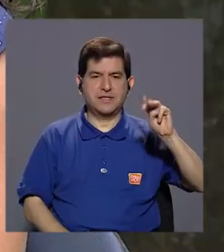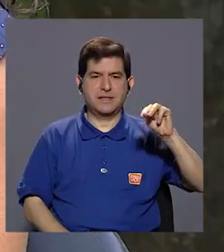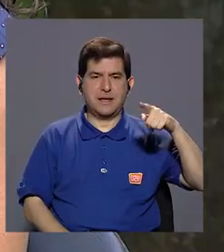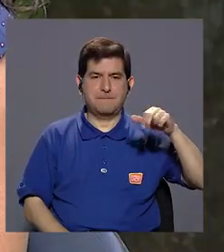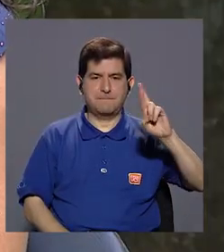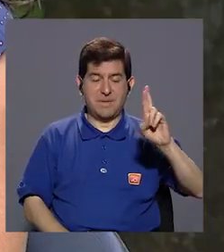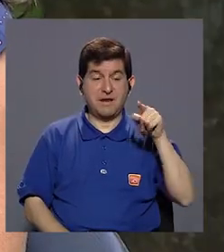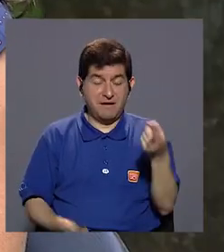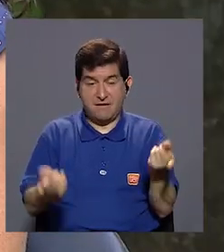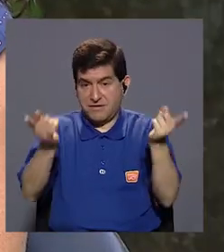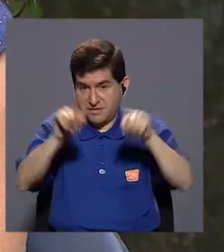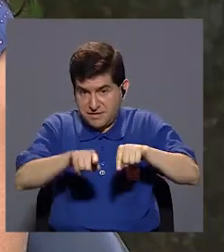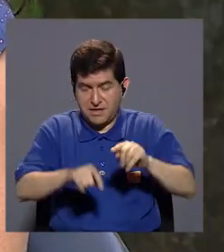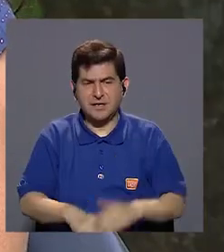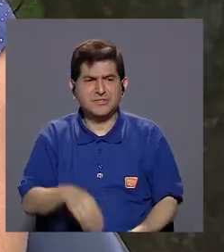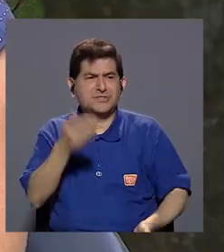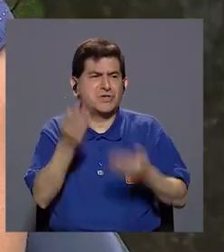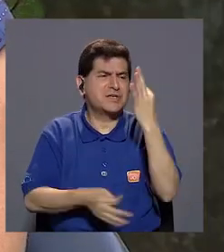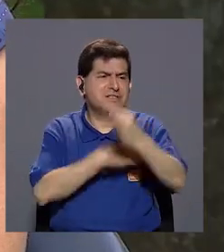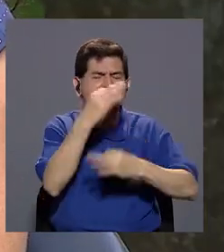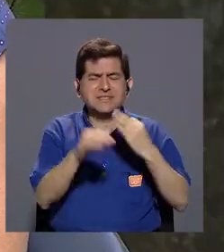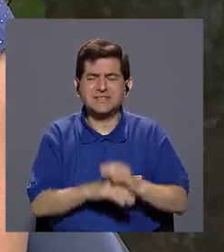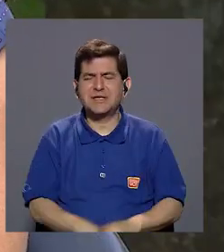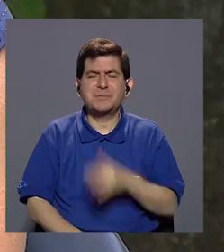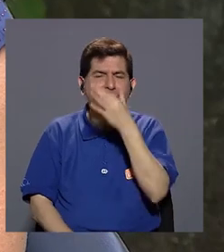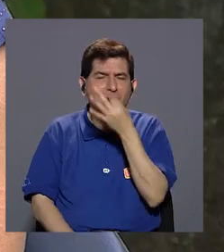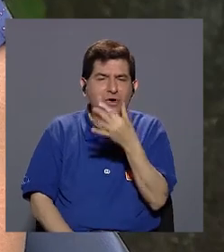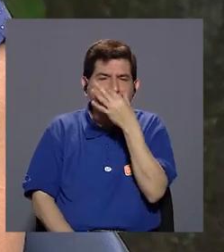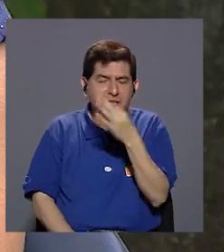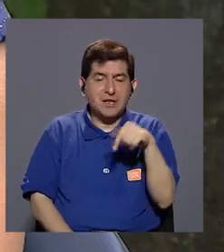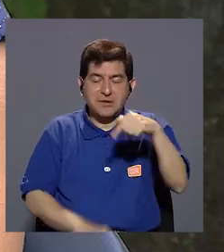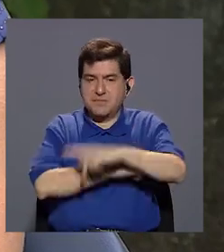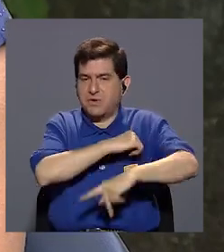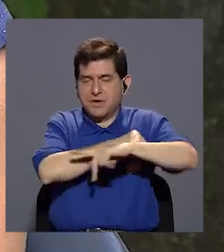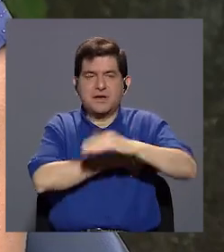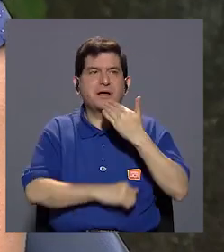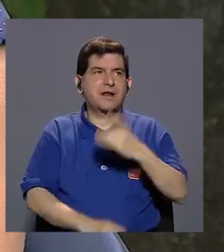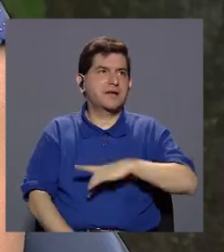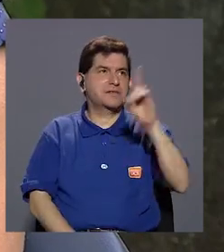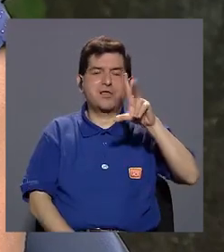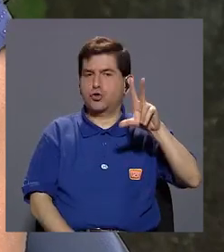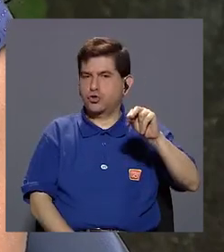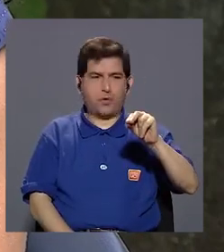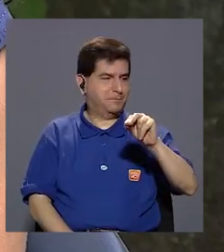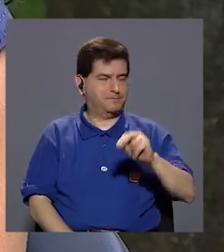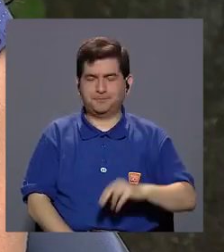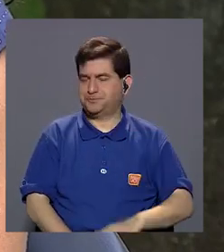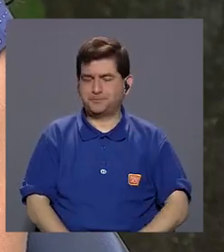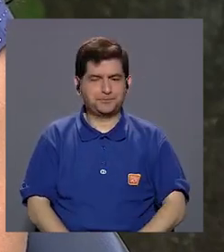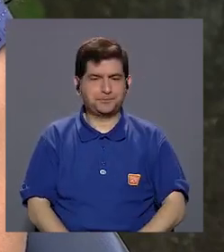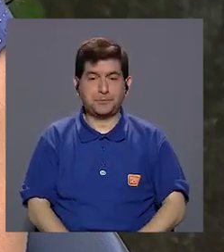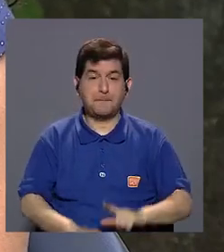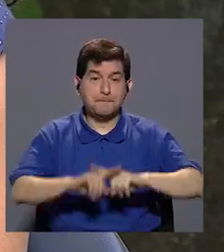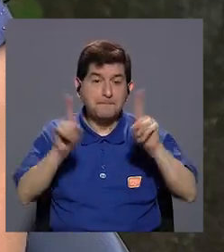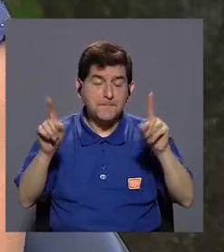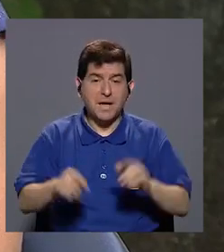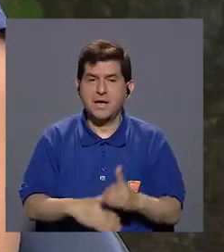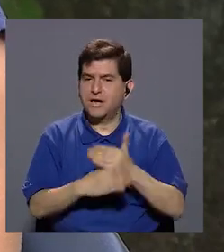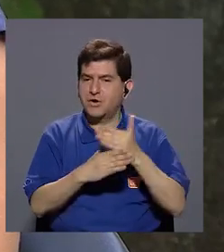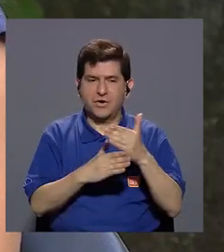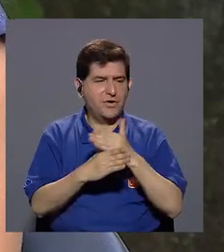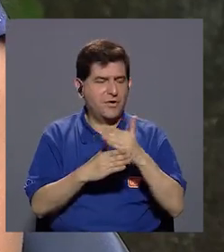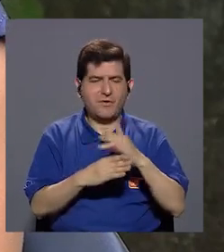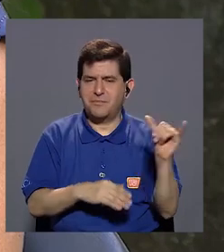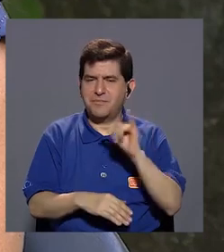no en ese caso, ¿verdad?, tendría que ser como un tipo de influenza, pero en este país, gracias a Dios, no lo es, pero no